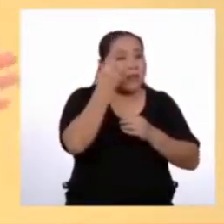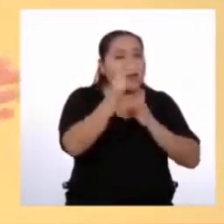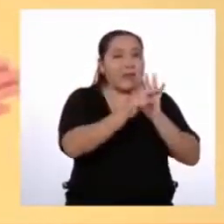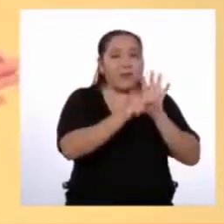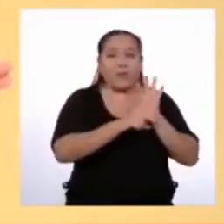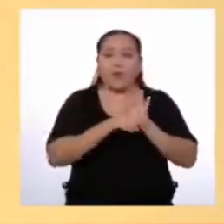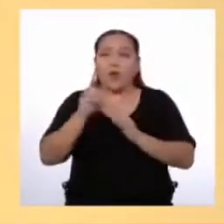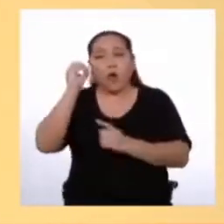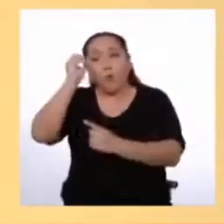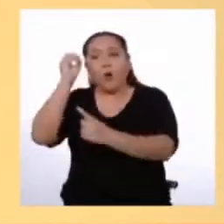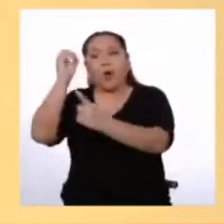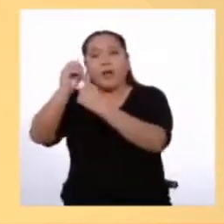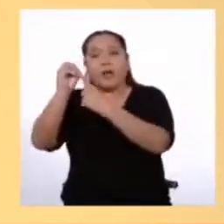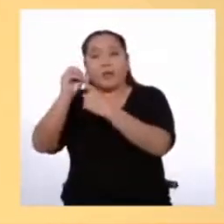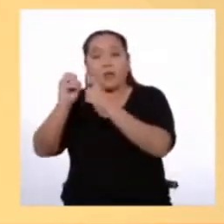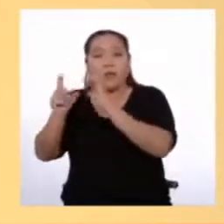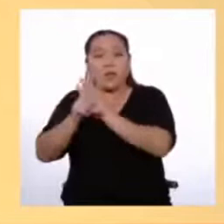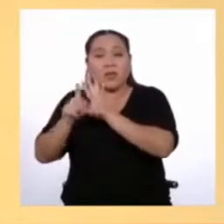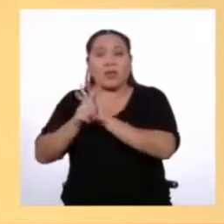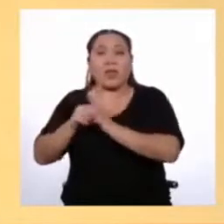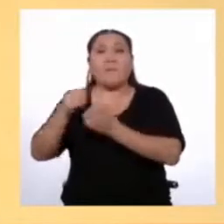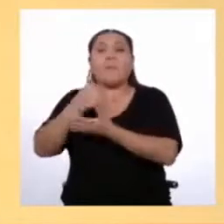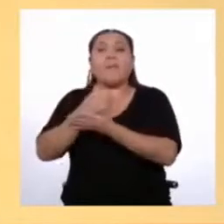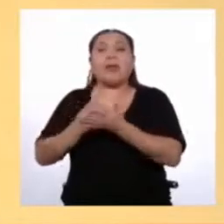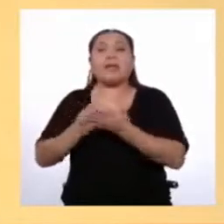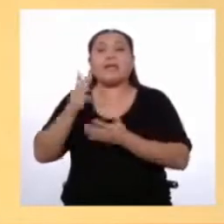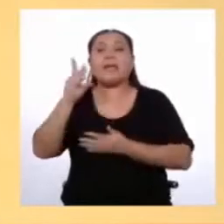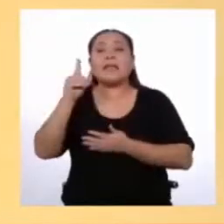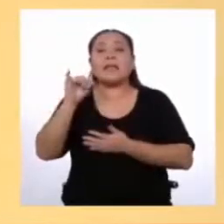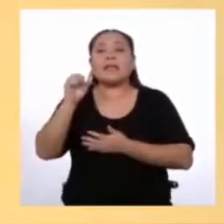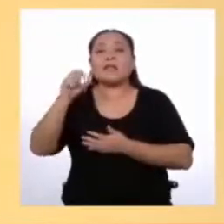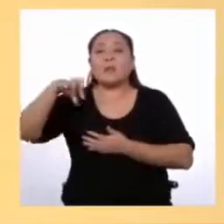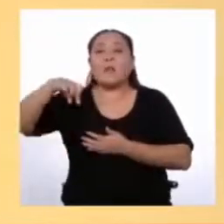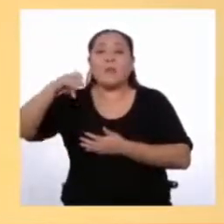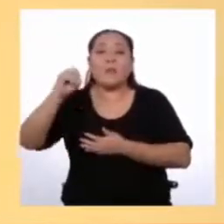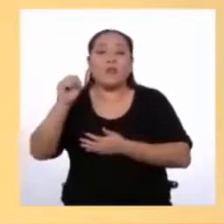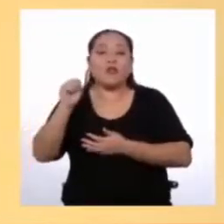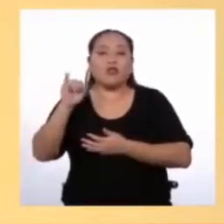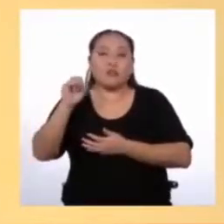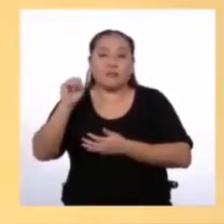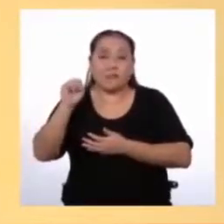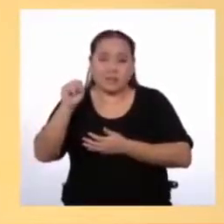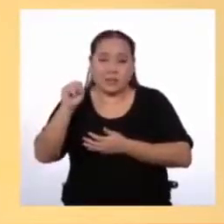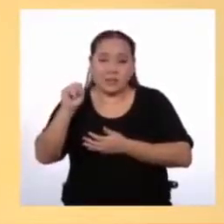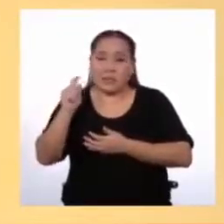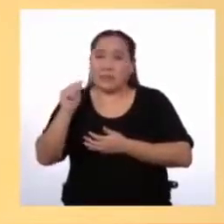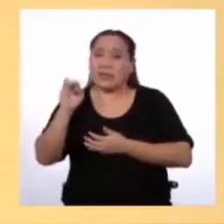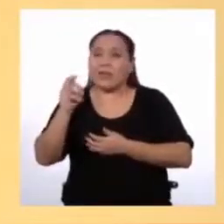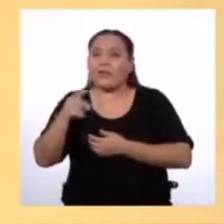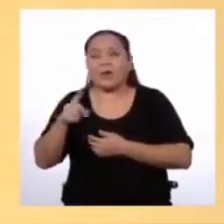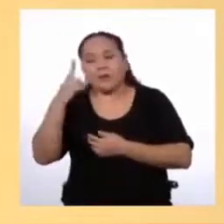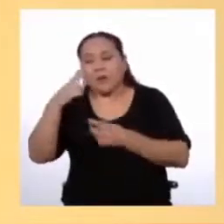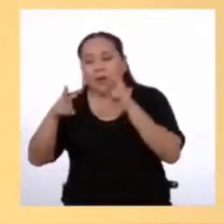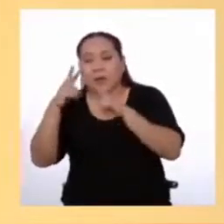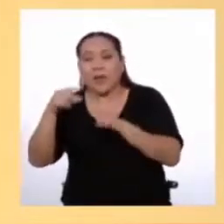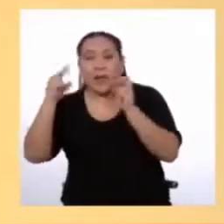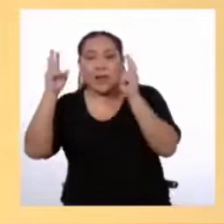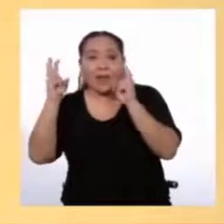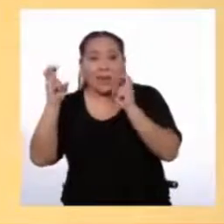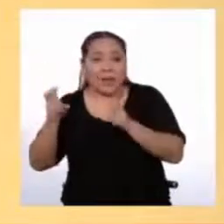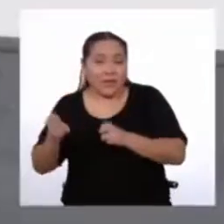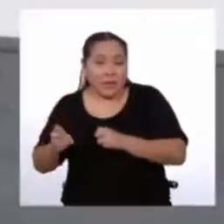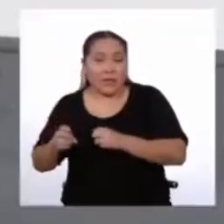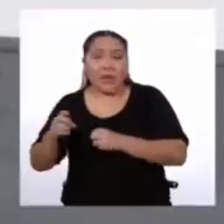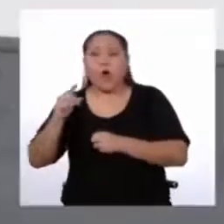de ley, por otro lado, es la parte dispositiva de la norma Donde se identifica la materia o asunto que se pretende